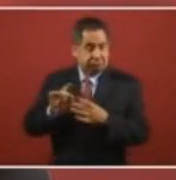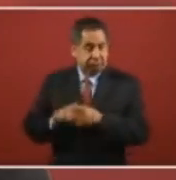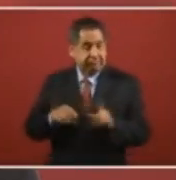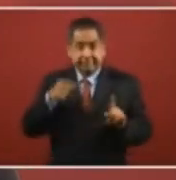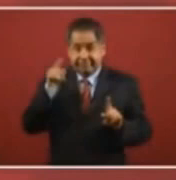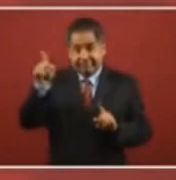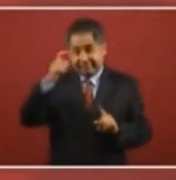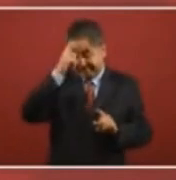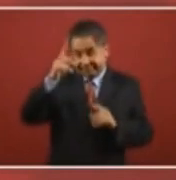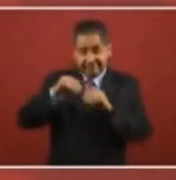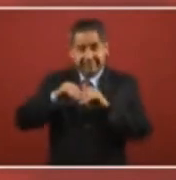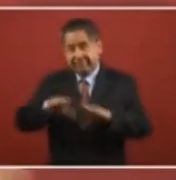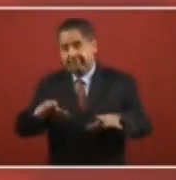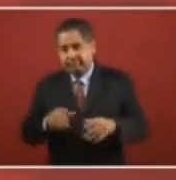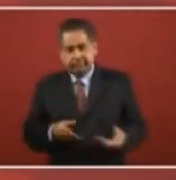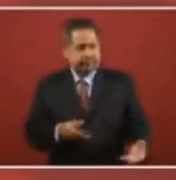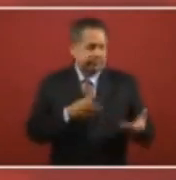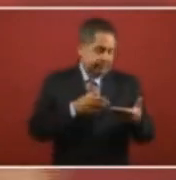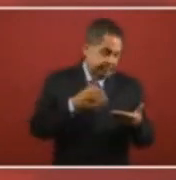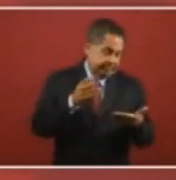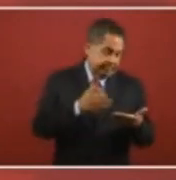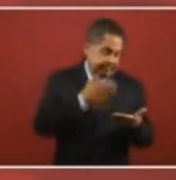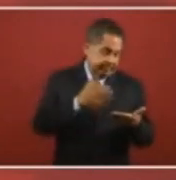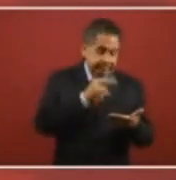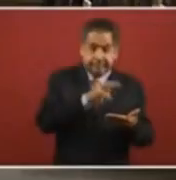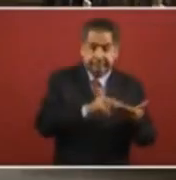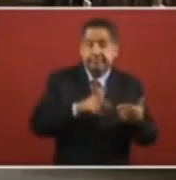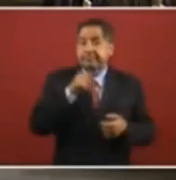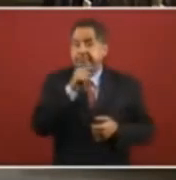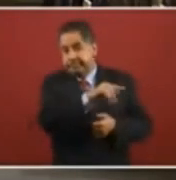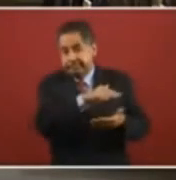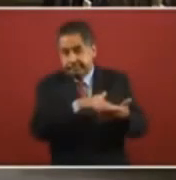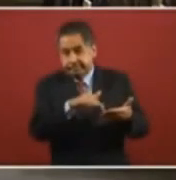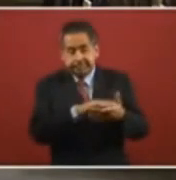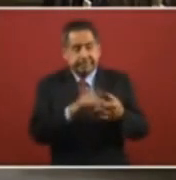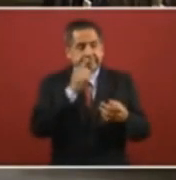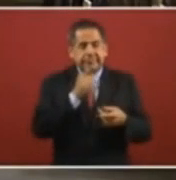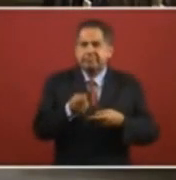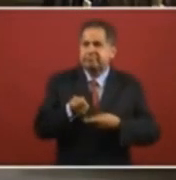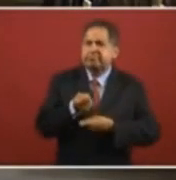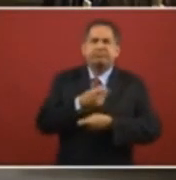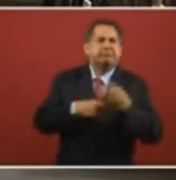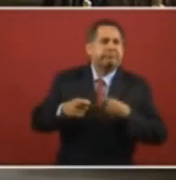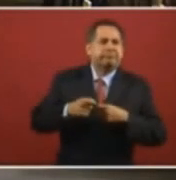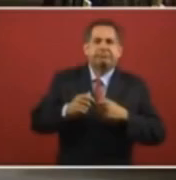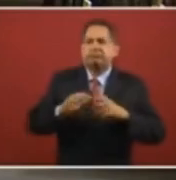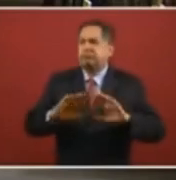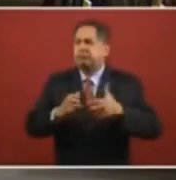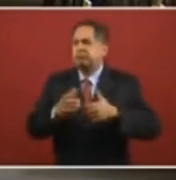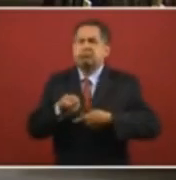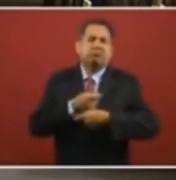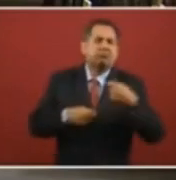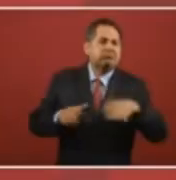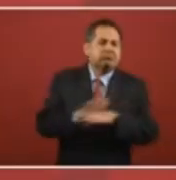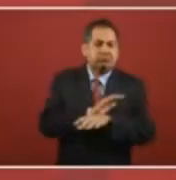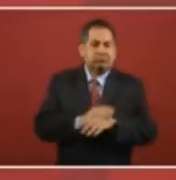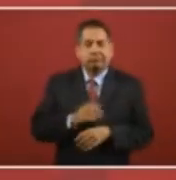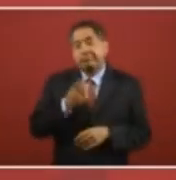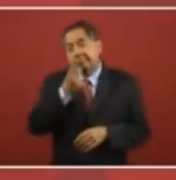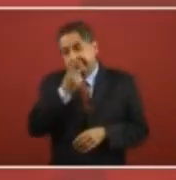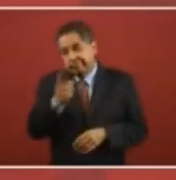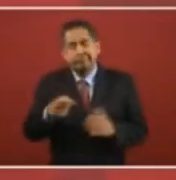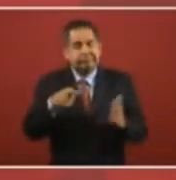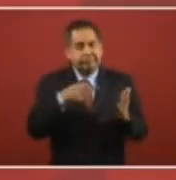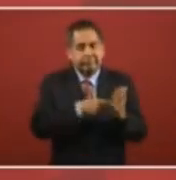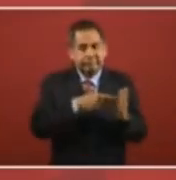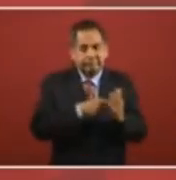que habla del reemplazo de las civilizaciones. En esencia lo que sostiene es que la civilización